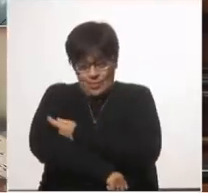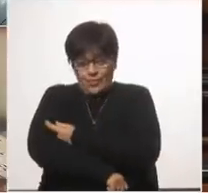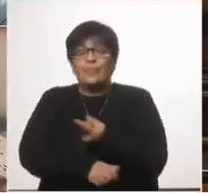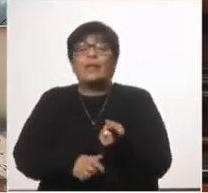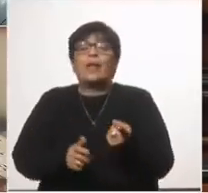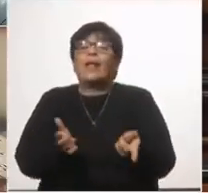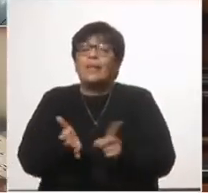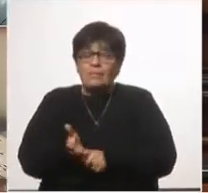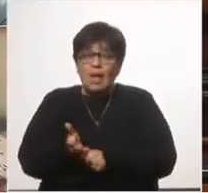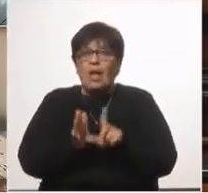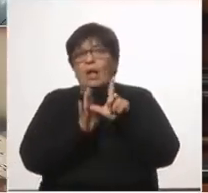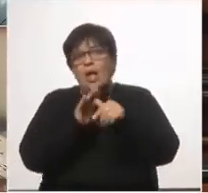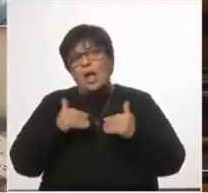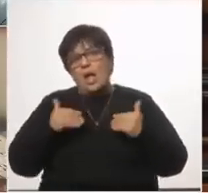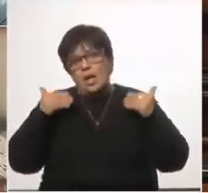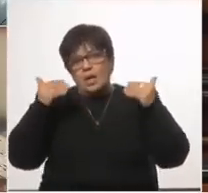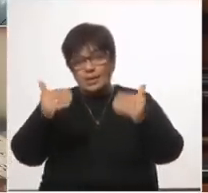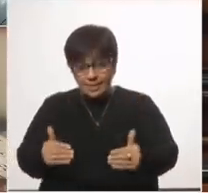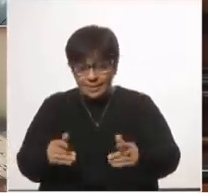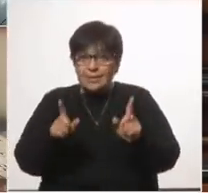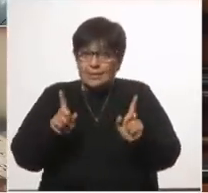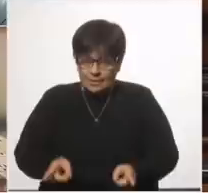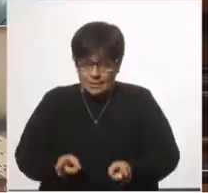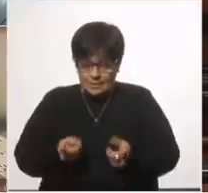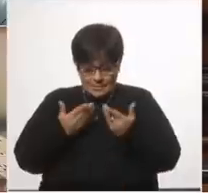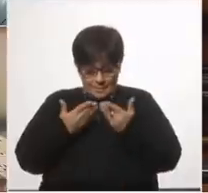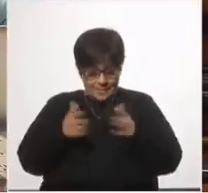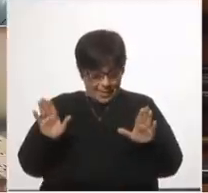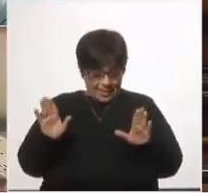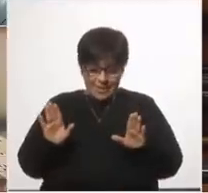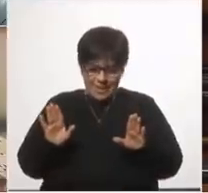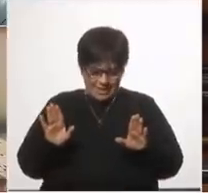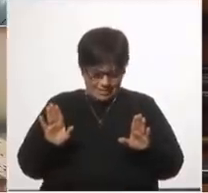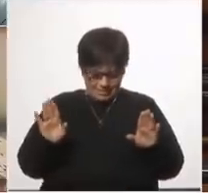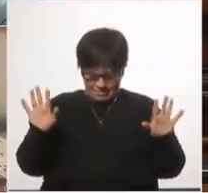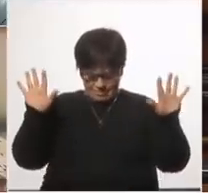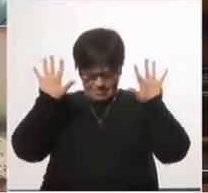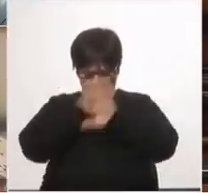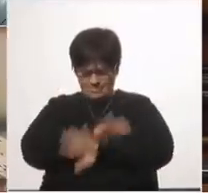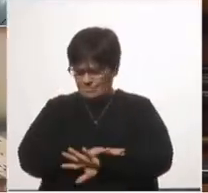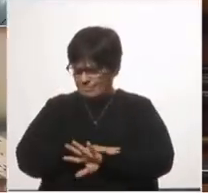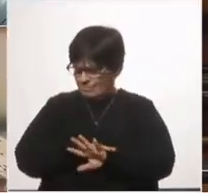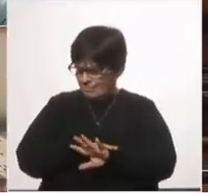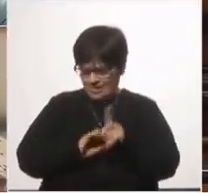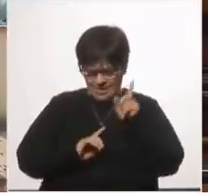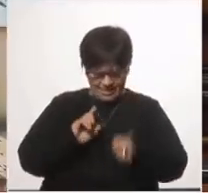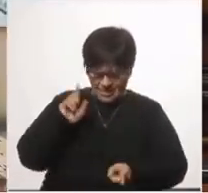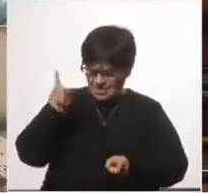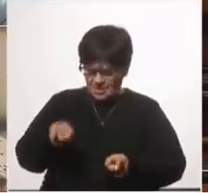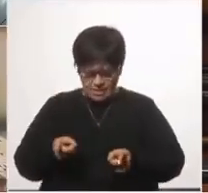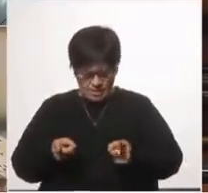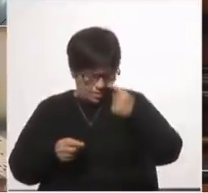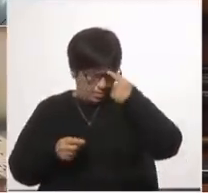además de tener un retraso tuvo al comienzo concepciones equivocadas no se tomó en cuenta las